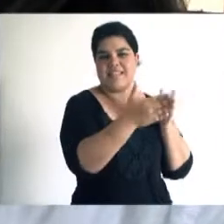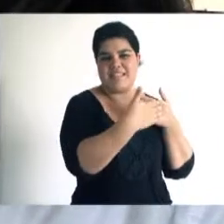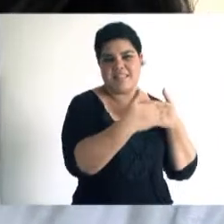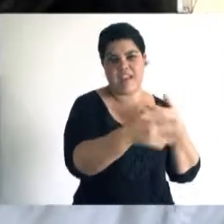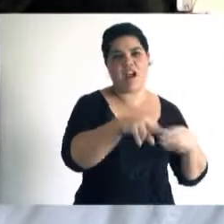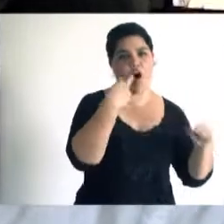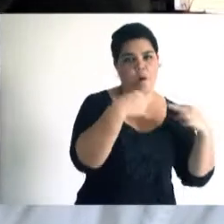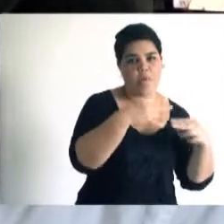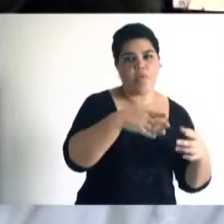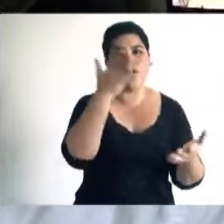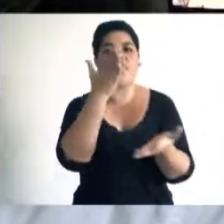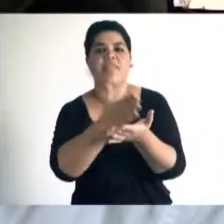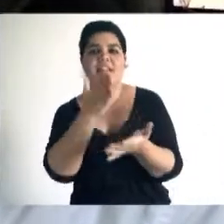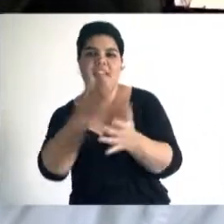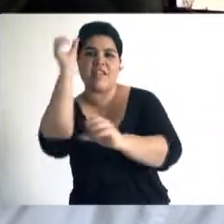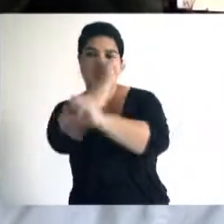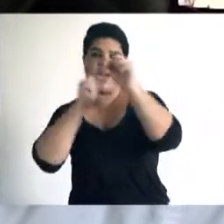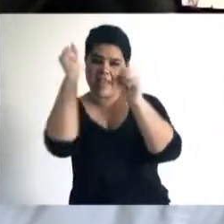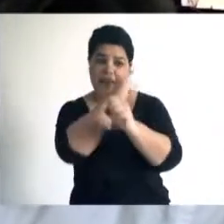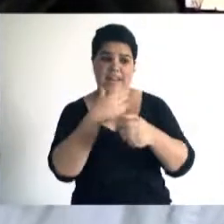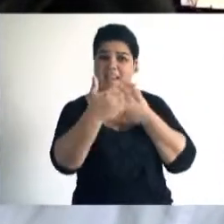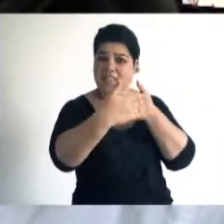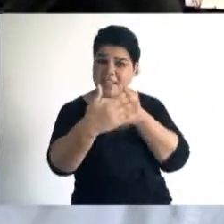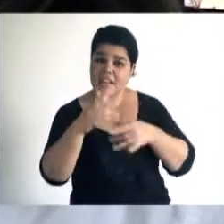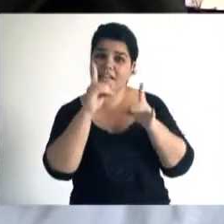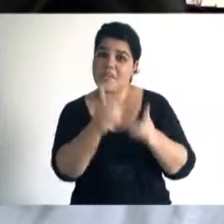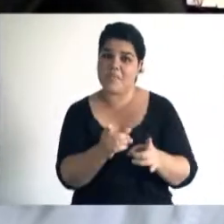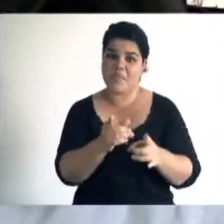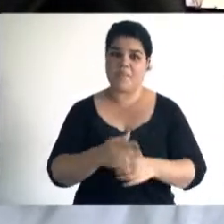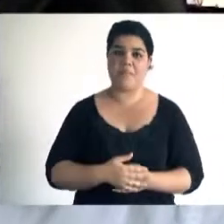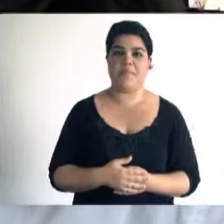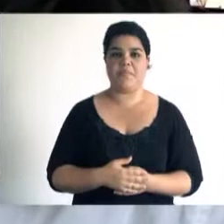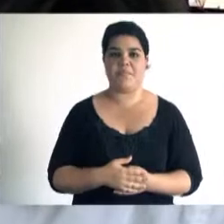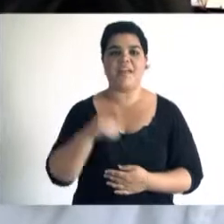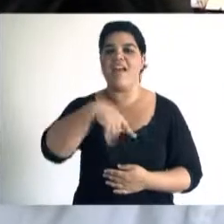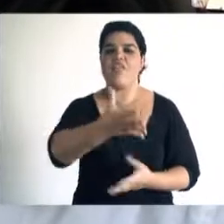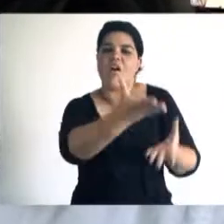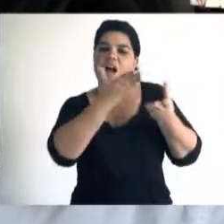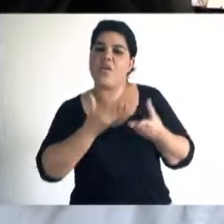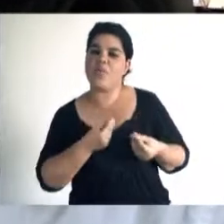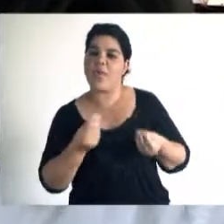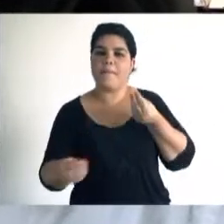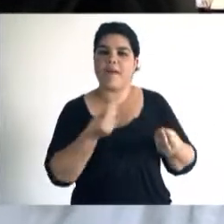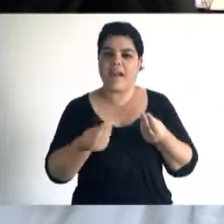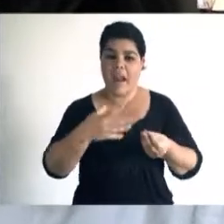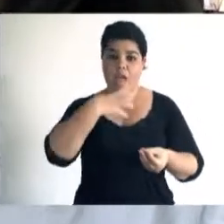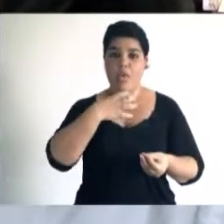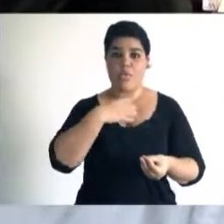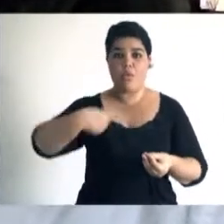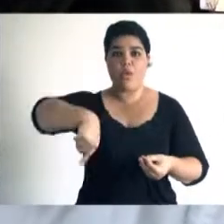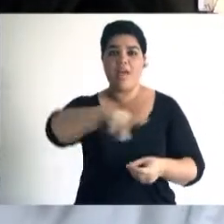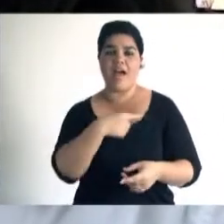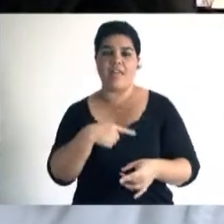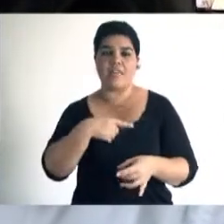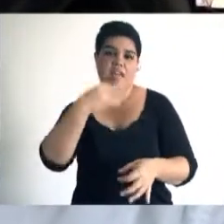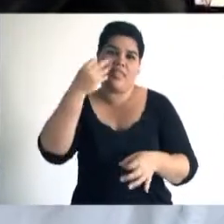universitario, con la Facultad de Derecho y de Ingeniería cercana. O creemos que esto va a ayudar a que los estudiantes de la Universidad de